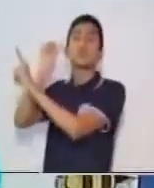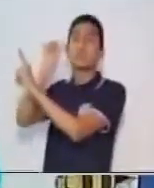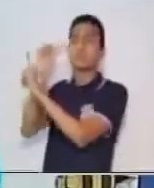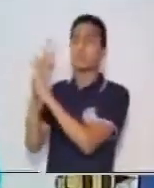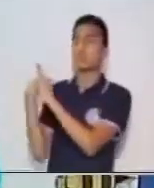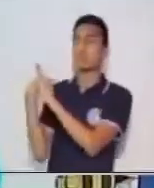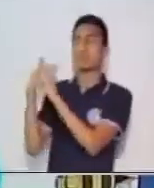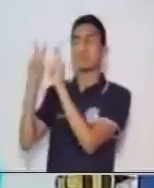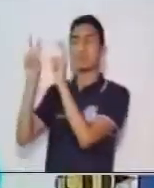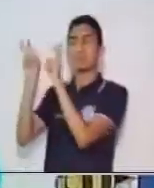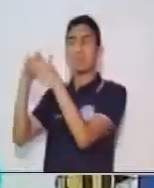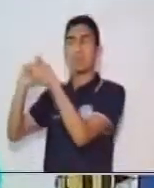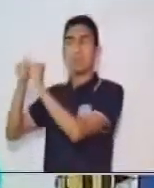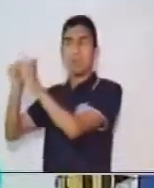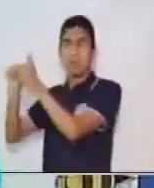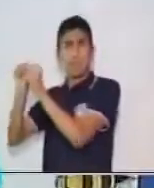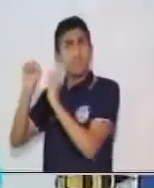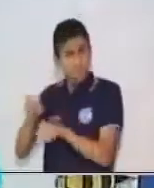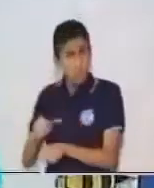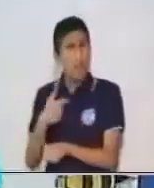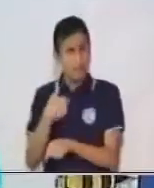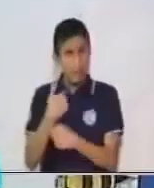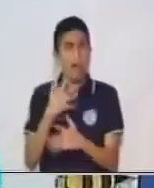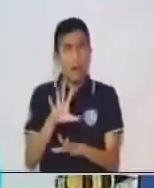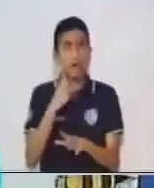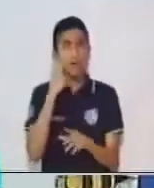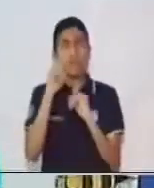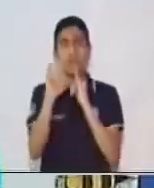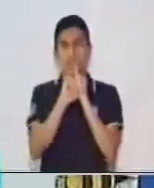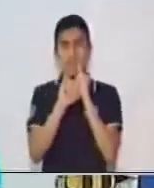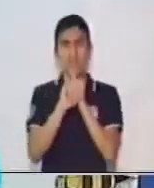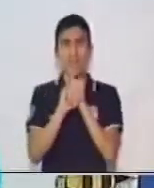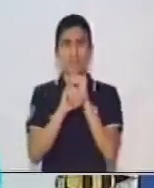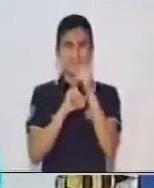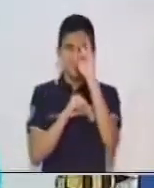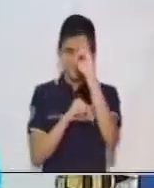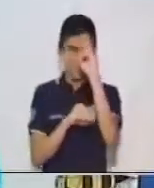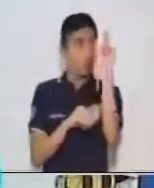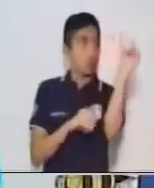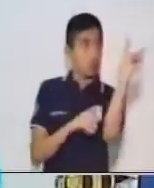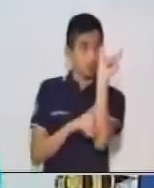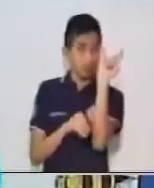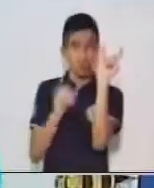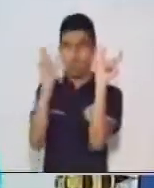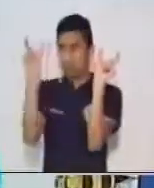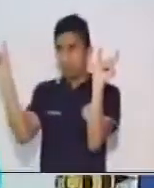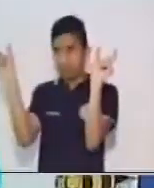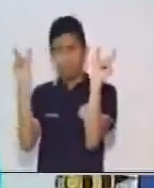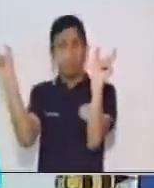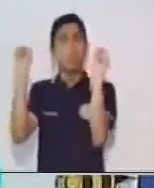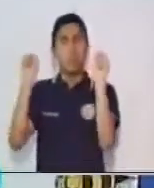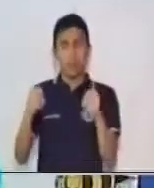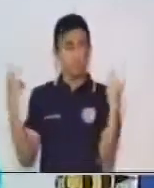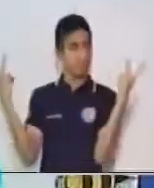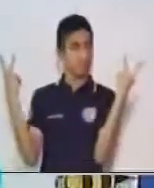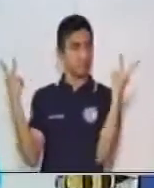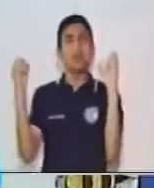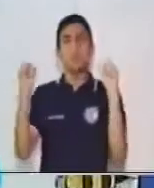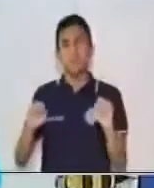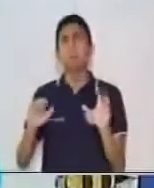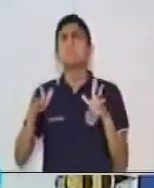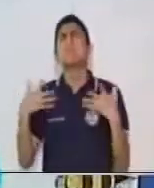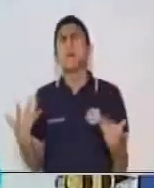Por lo tanto, nosotros sí podemos identificar que esta oración puede, llega a ser una